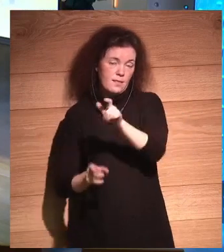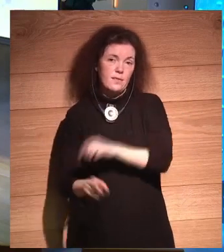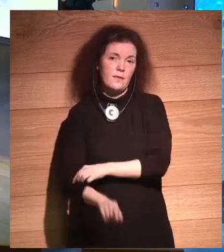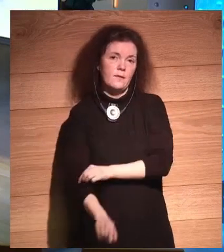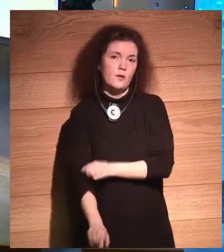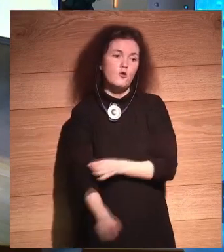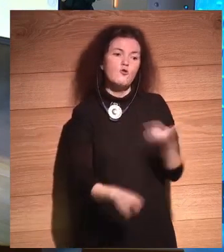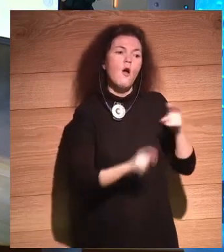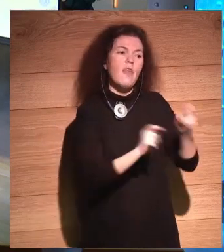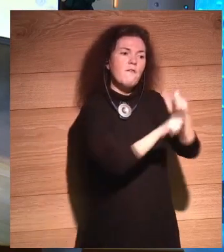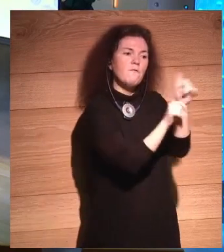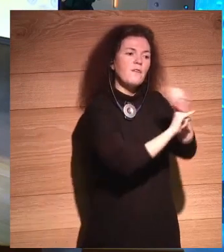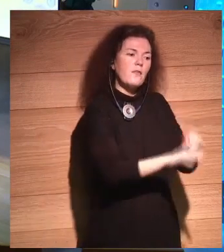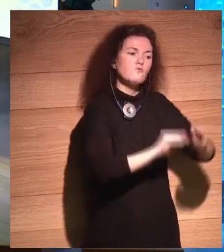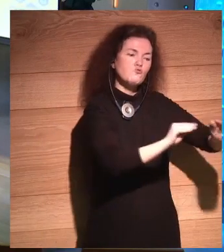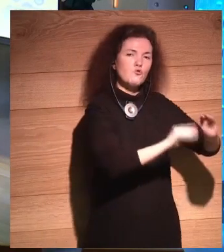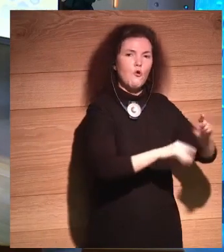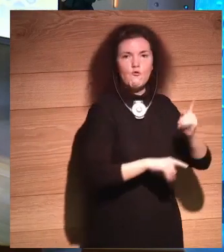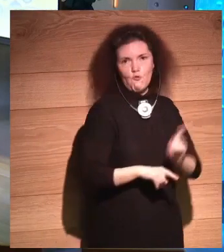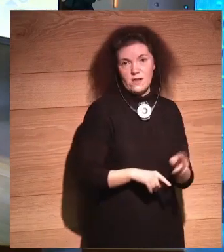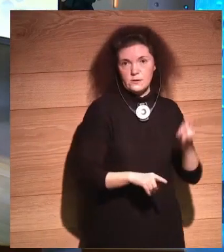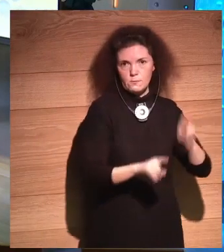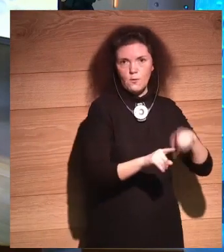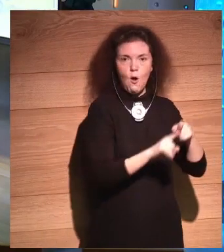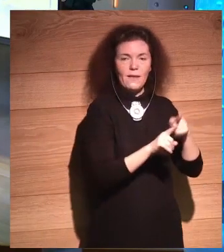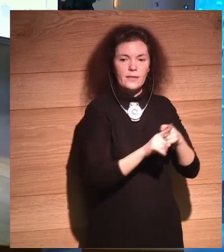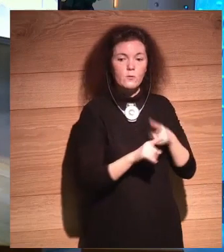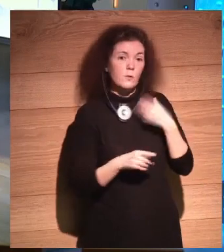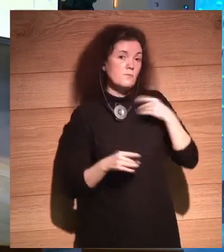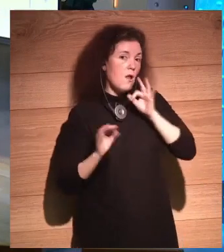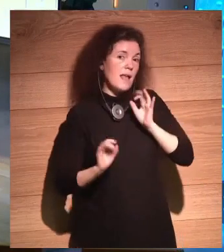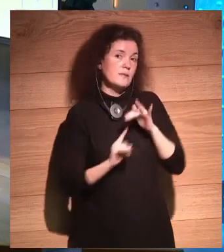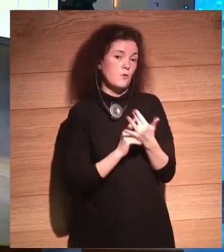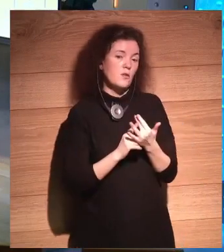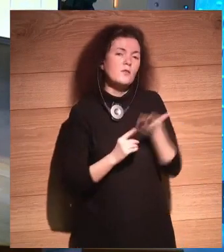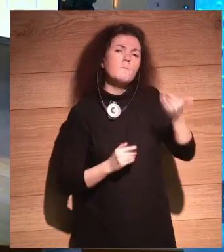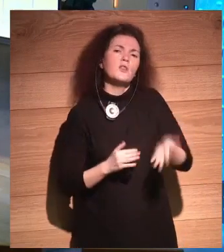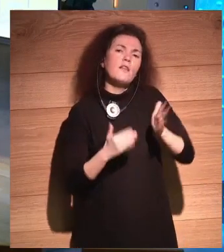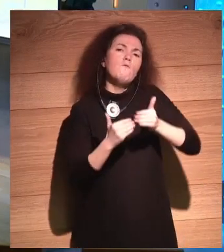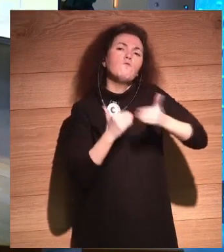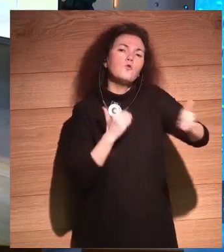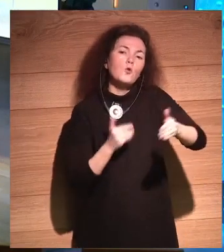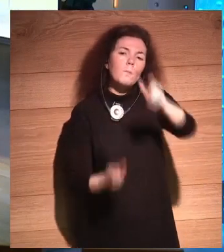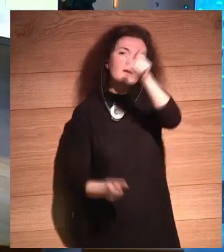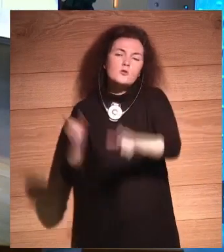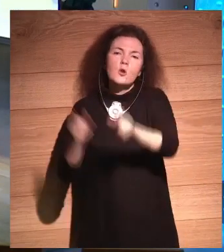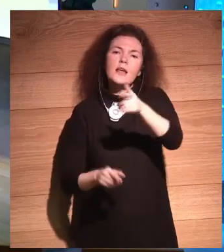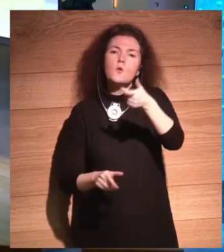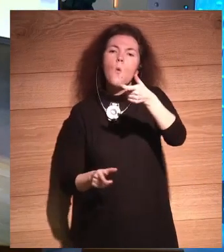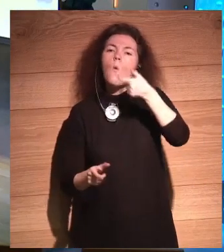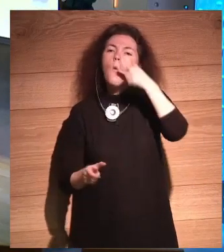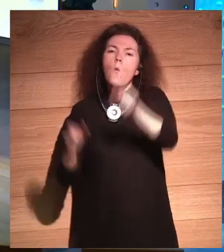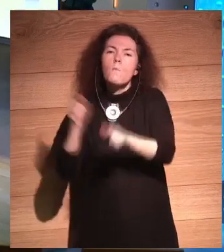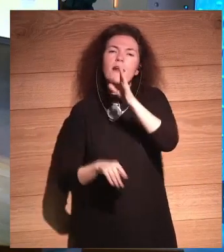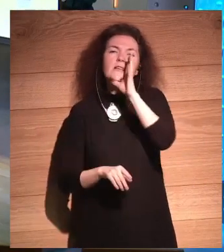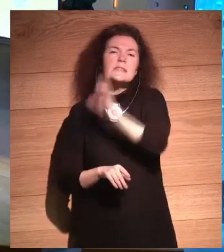no a sí misma. Y aquí es donde estamos. Así que es muy importante. El futuro puede haber unos humanos extraordinarios por encima de